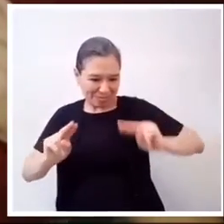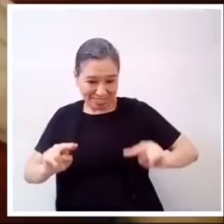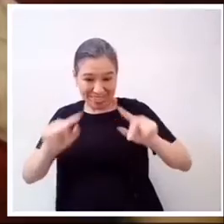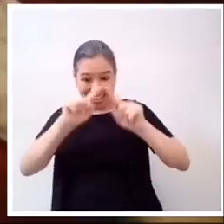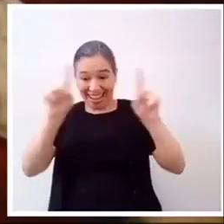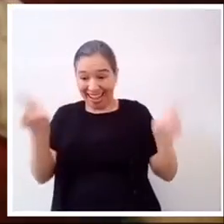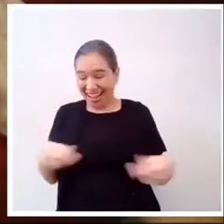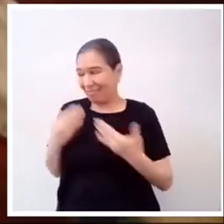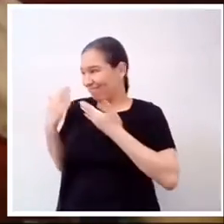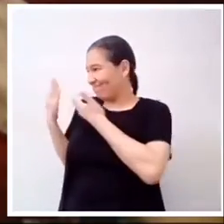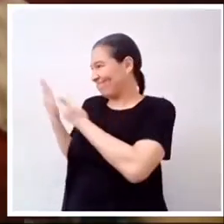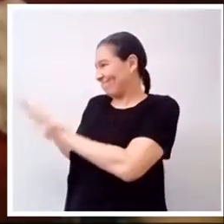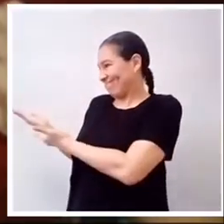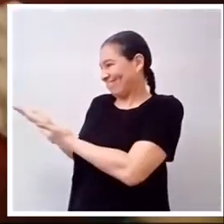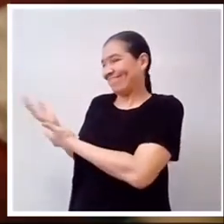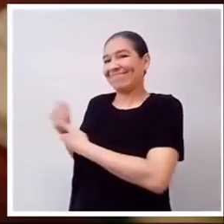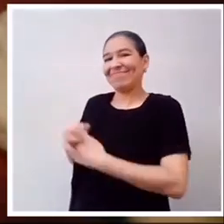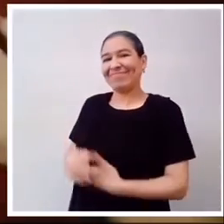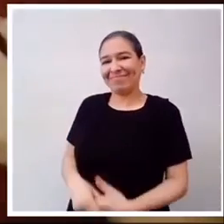en el vídeo.